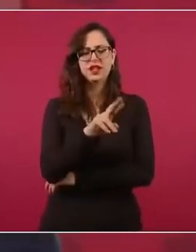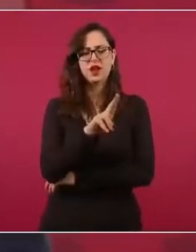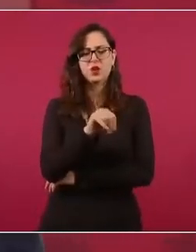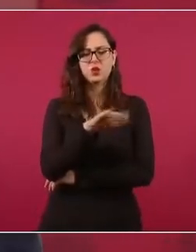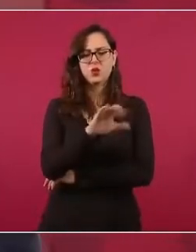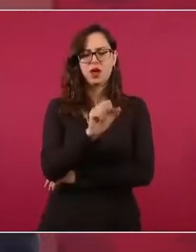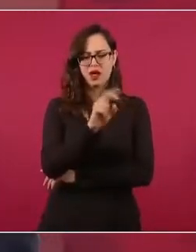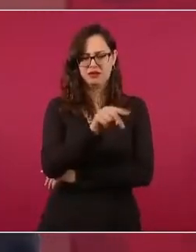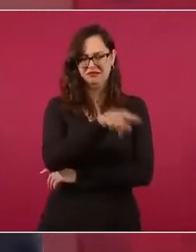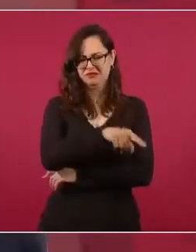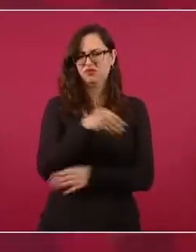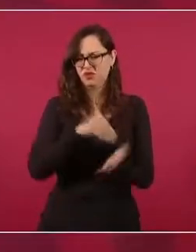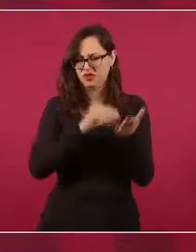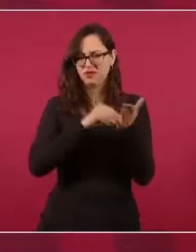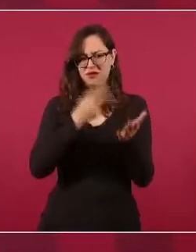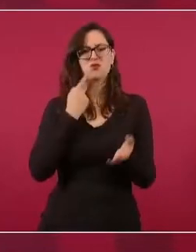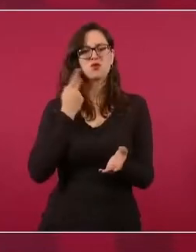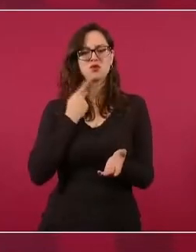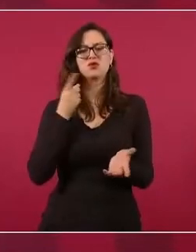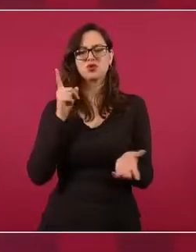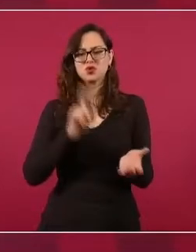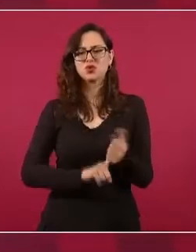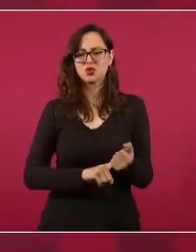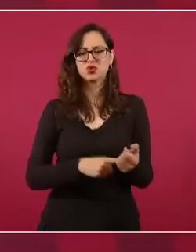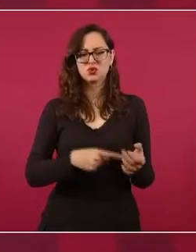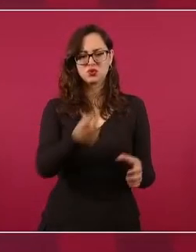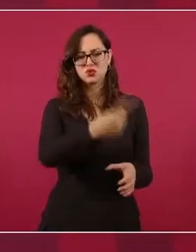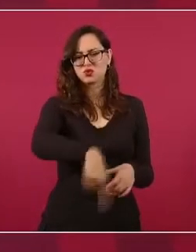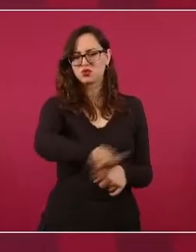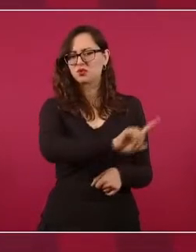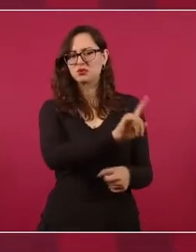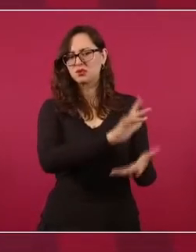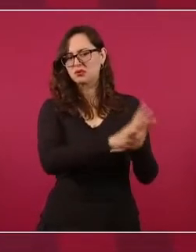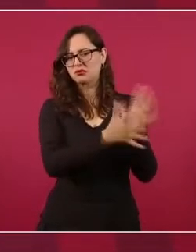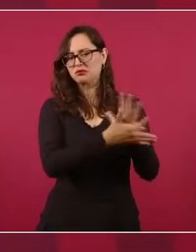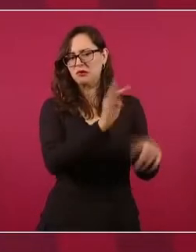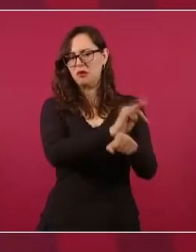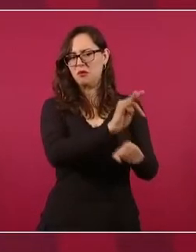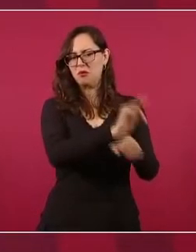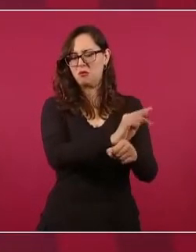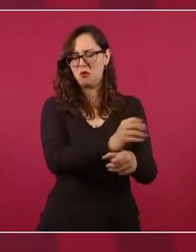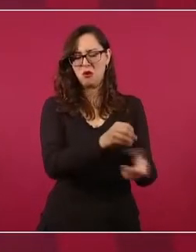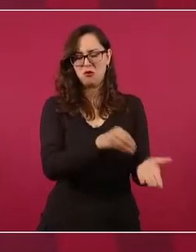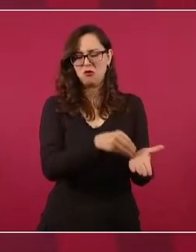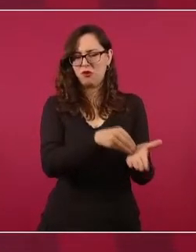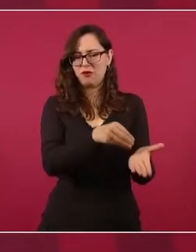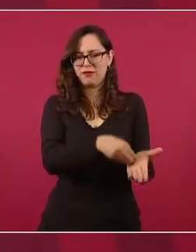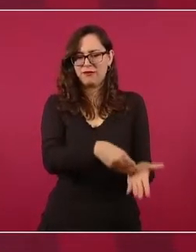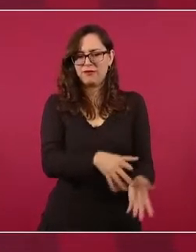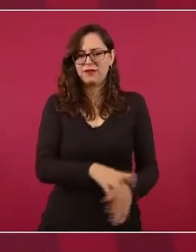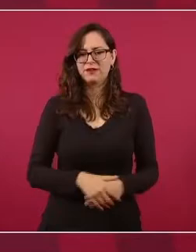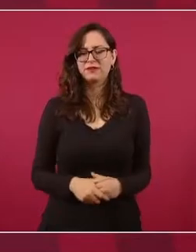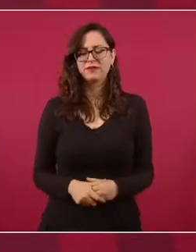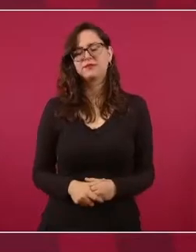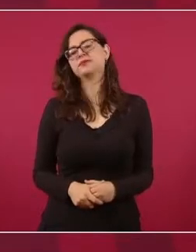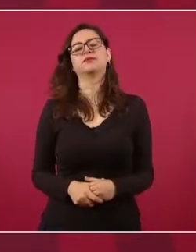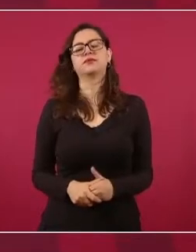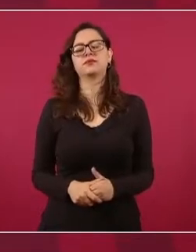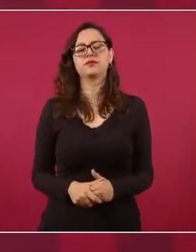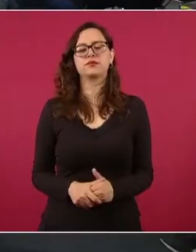defendiendo los intereses de Estados Unidos,